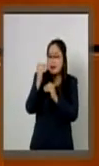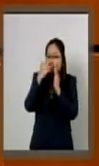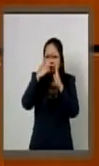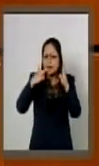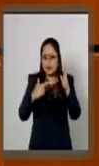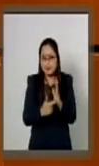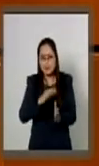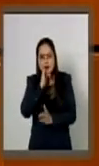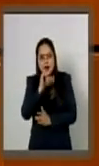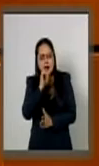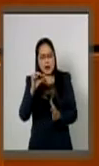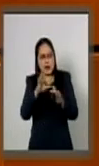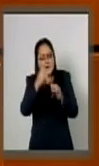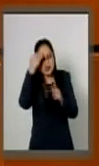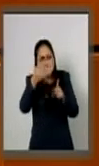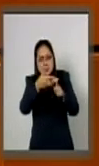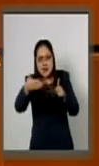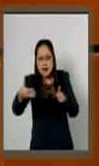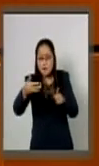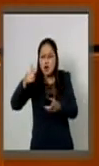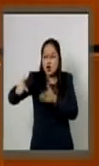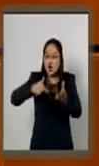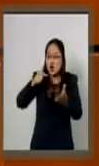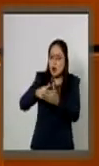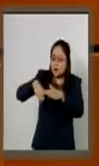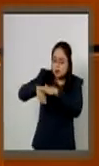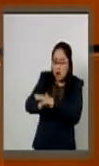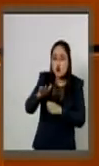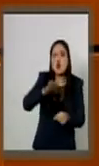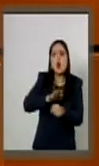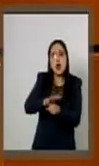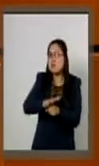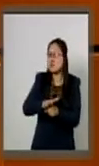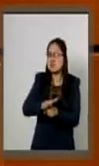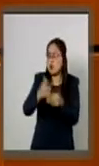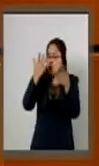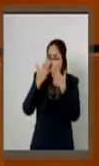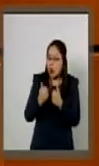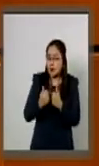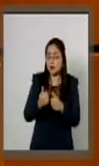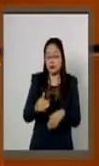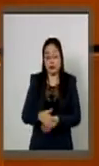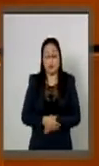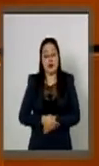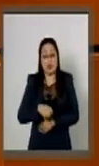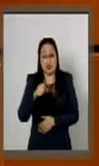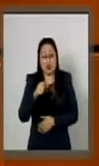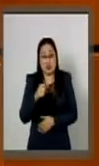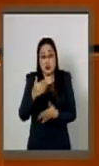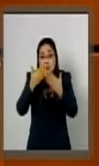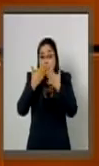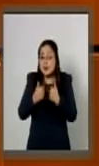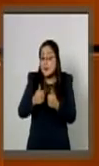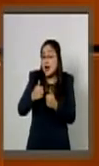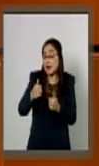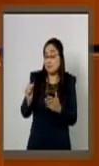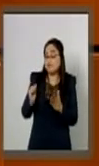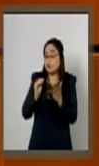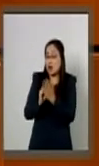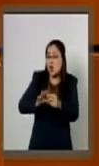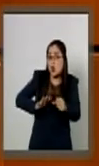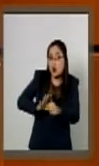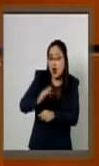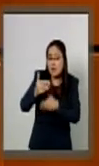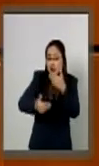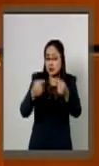la temporabilidad y su espacio de actuación, así como el procedimiento y supuestos que se requieren